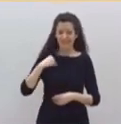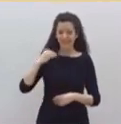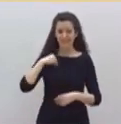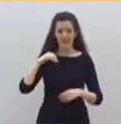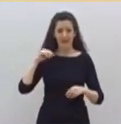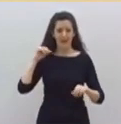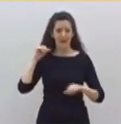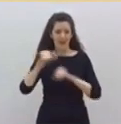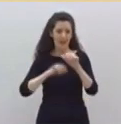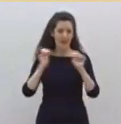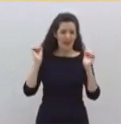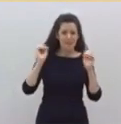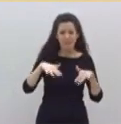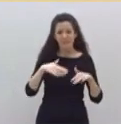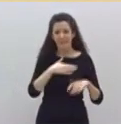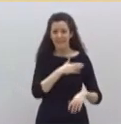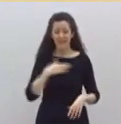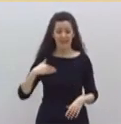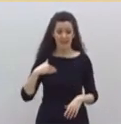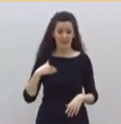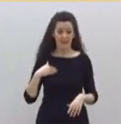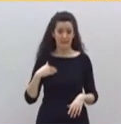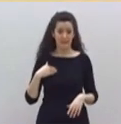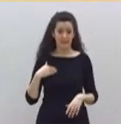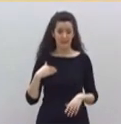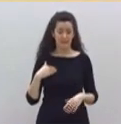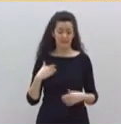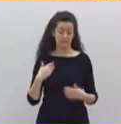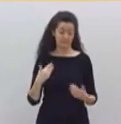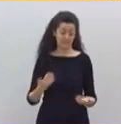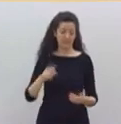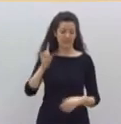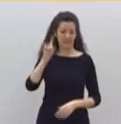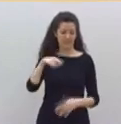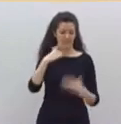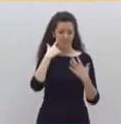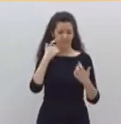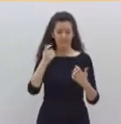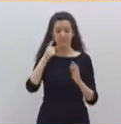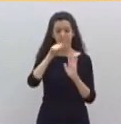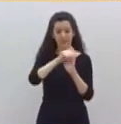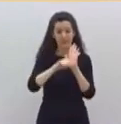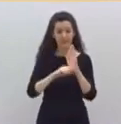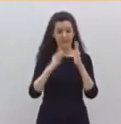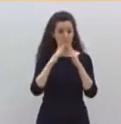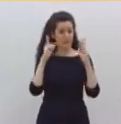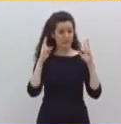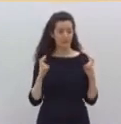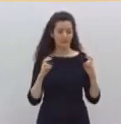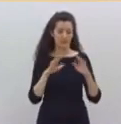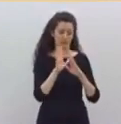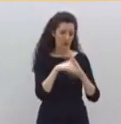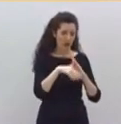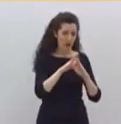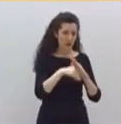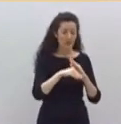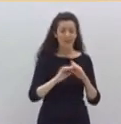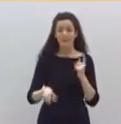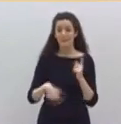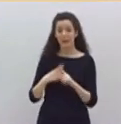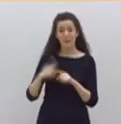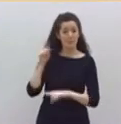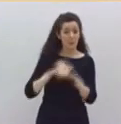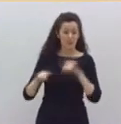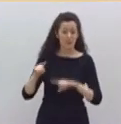También hemos visto que ha habido un problema no solo de retraso en las medidas de confinamiento, sino de compra de material. Han sido